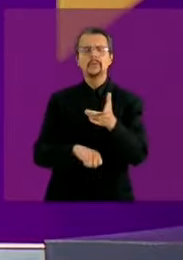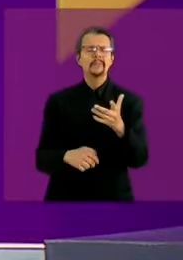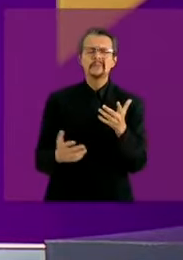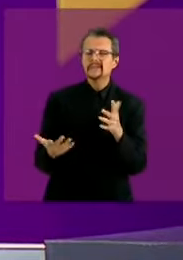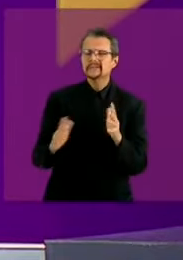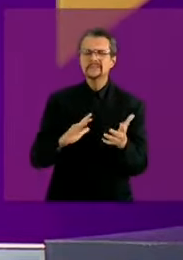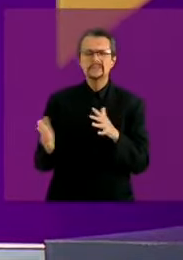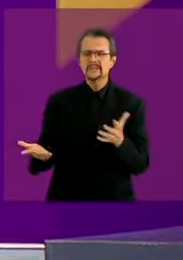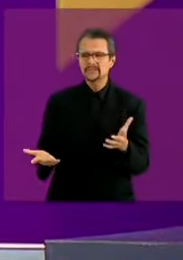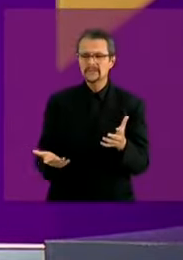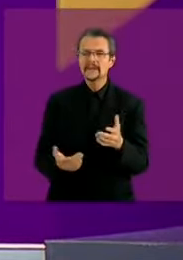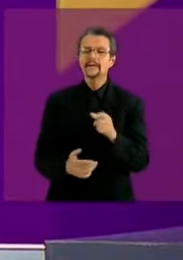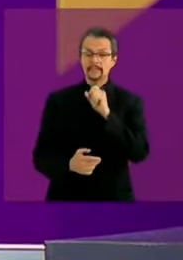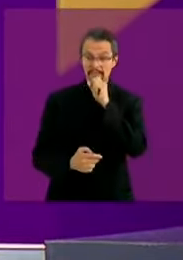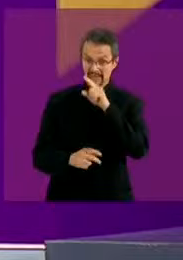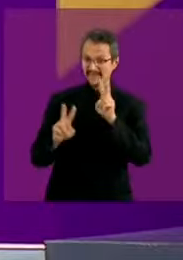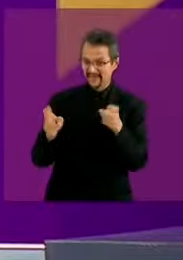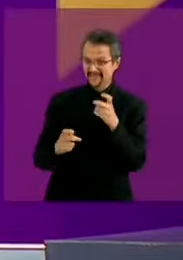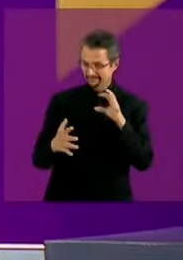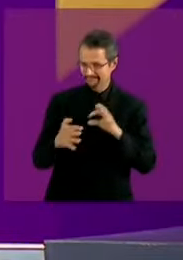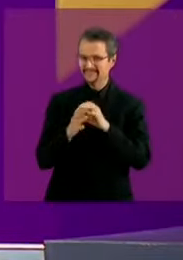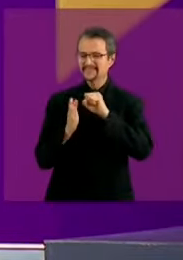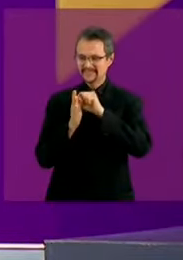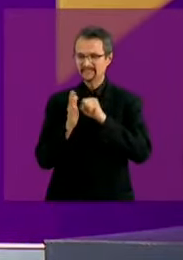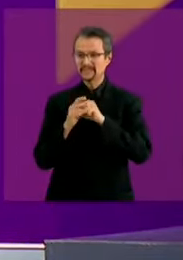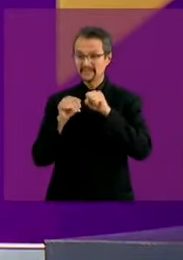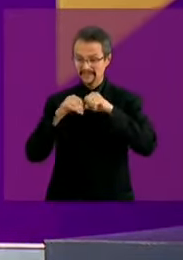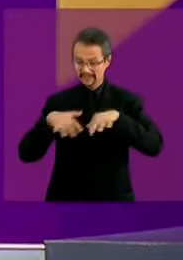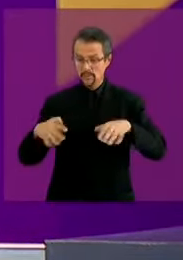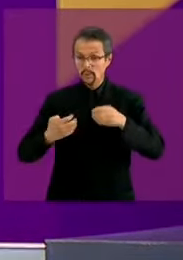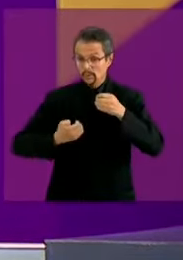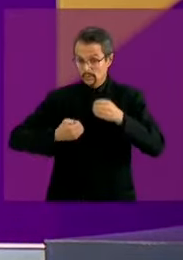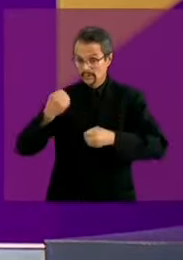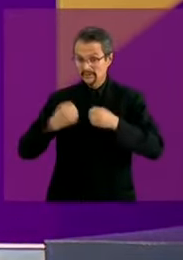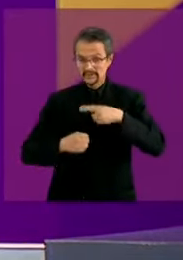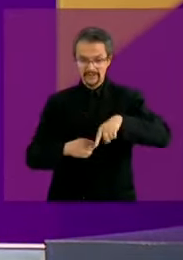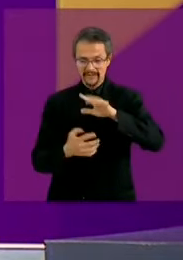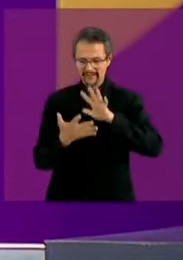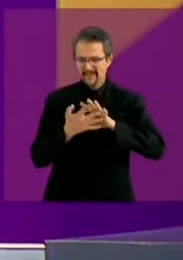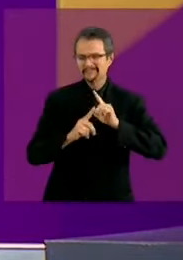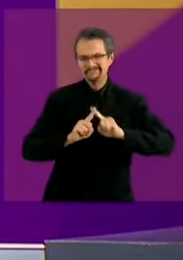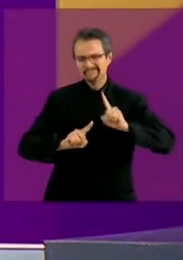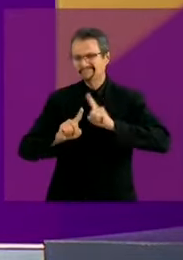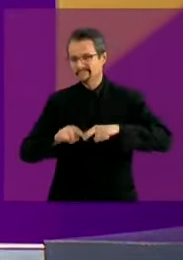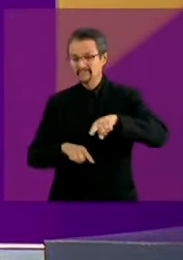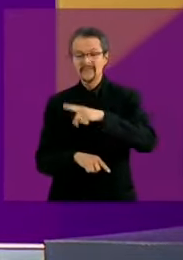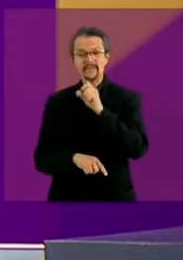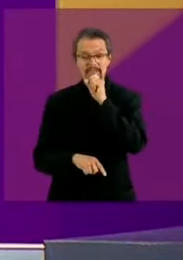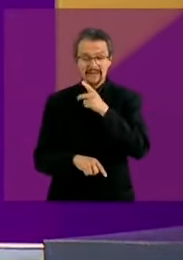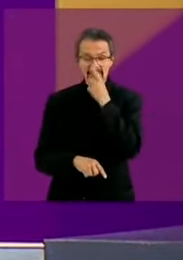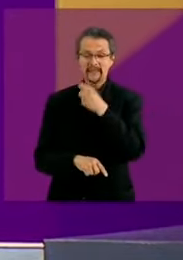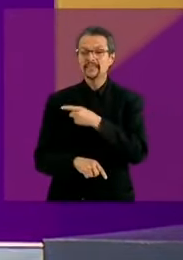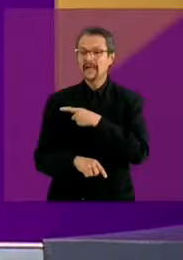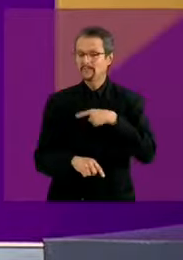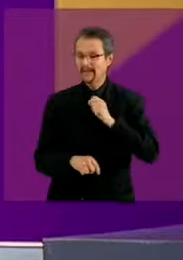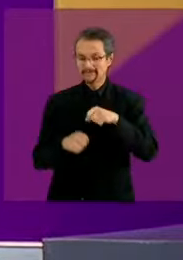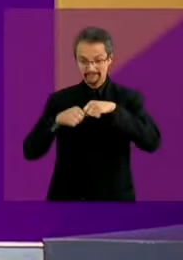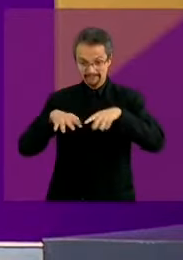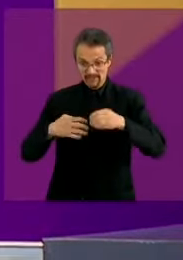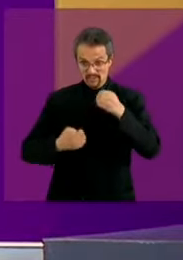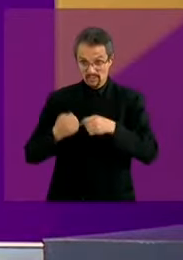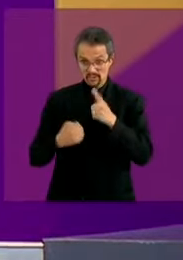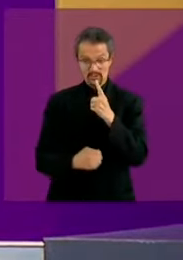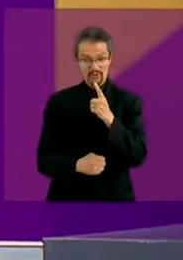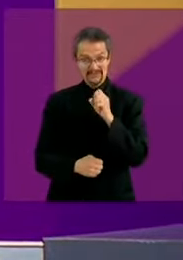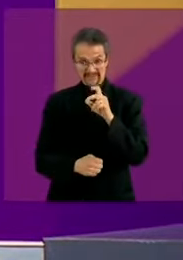combina con el tema del sistema de justicia en general. Hay que transformar el sistema de justicia, hoy el Ministerio Público es un